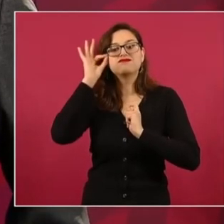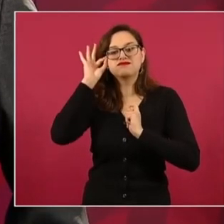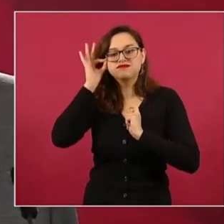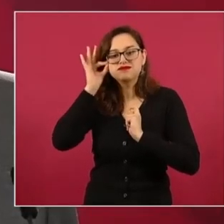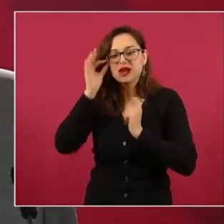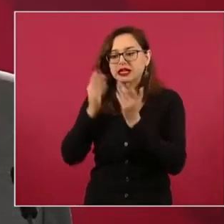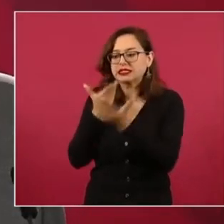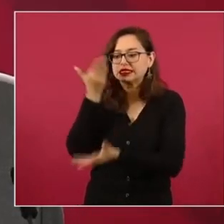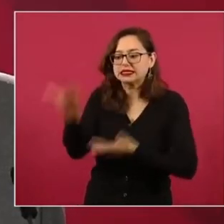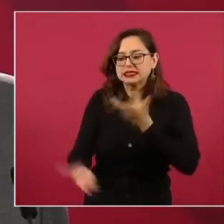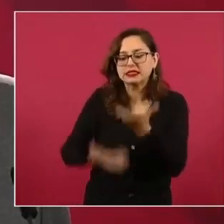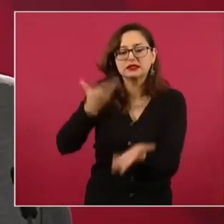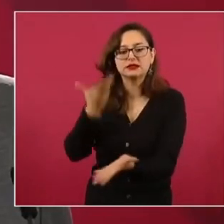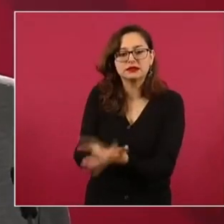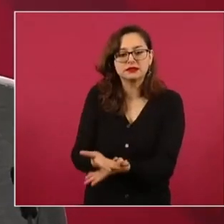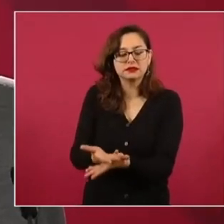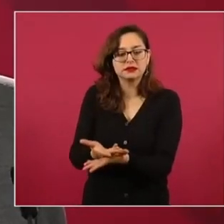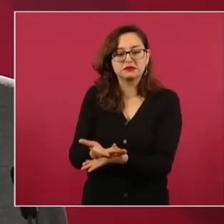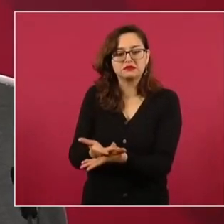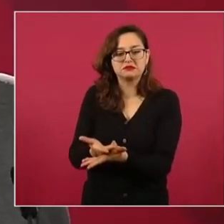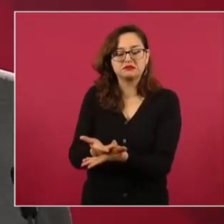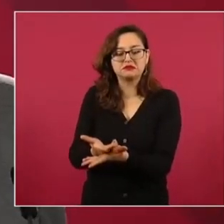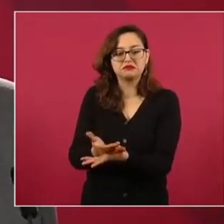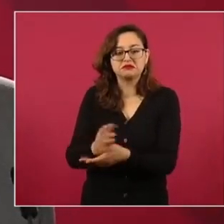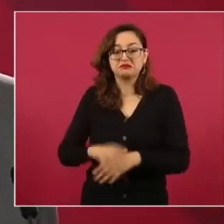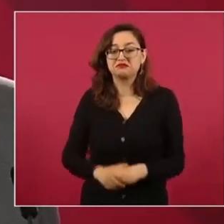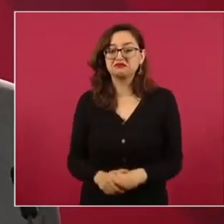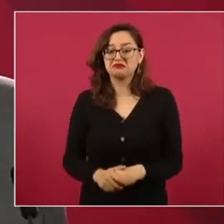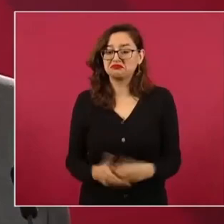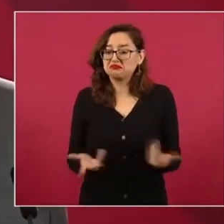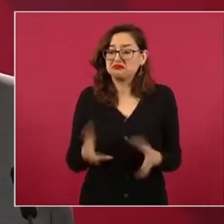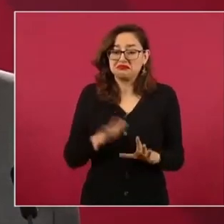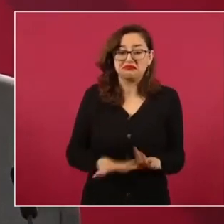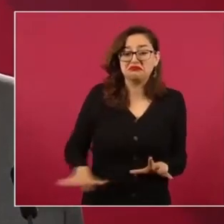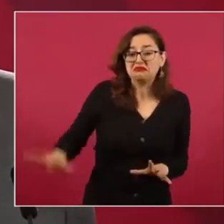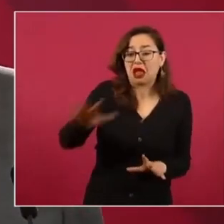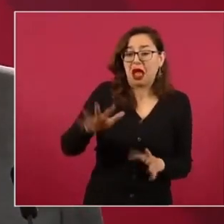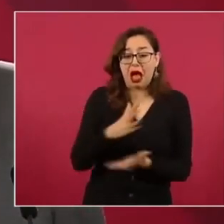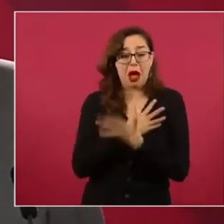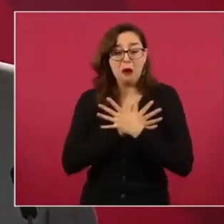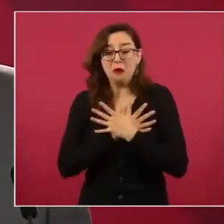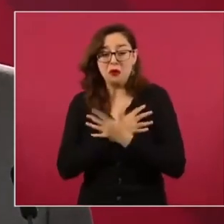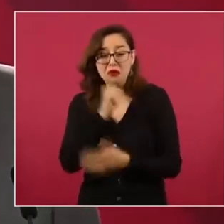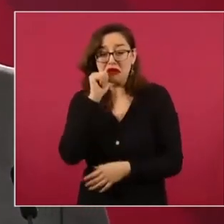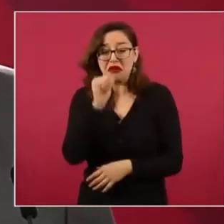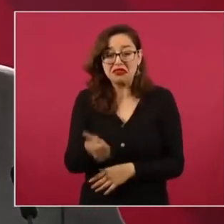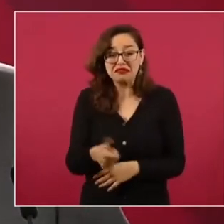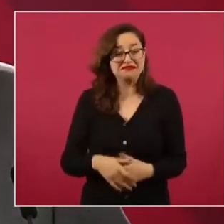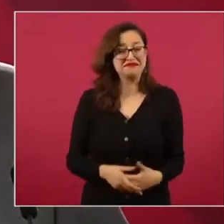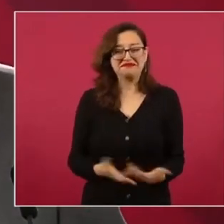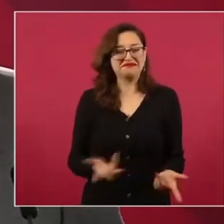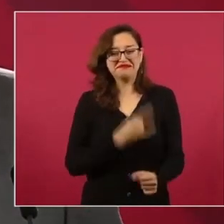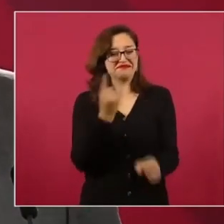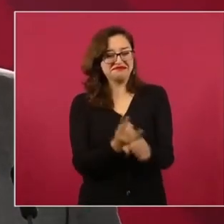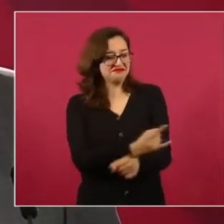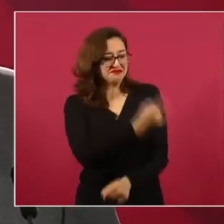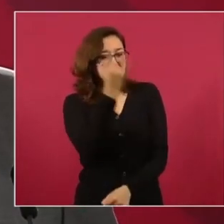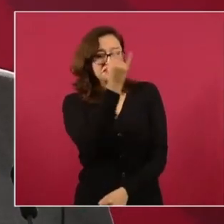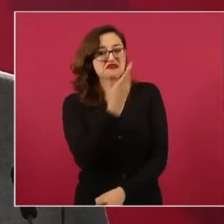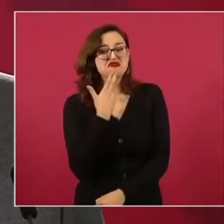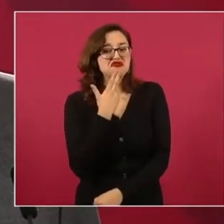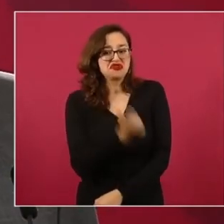y ayer hablábamos eso. Quien no le tiene amor al pueblo no sirve